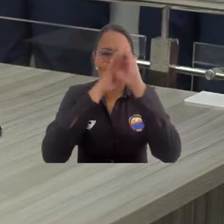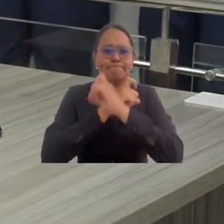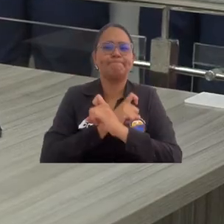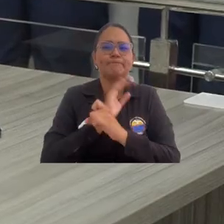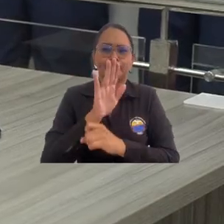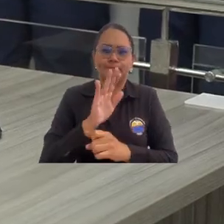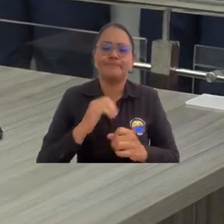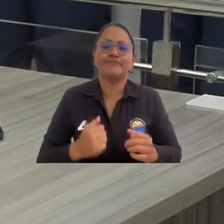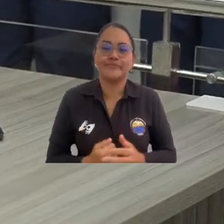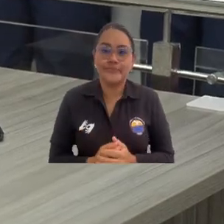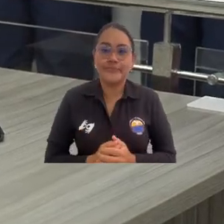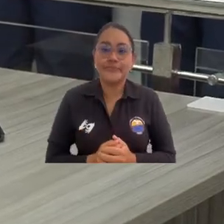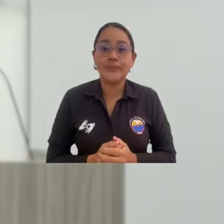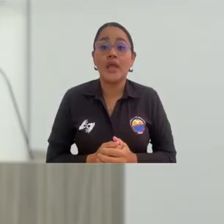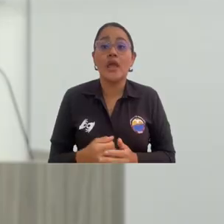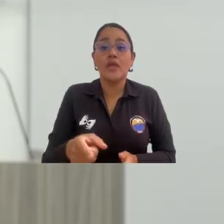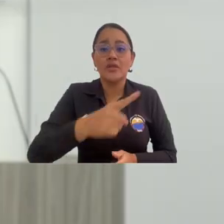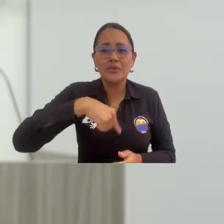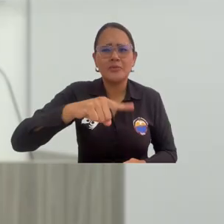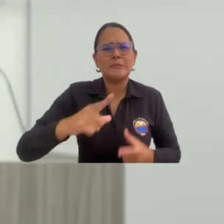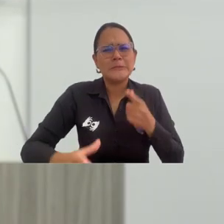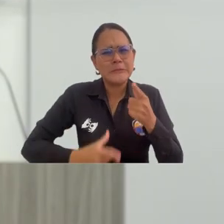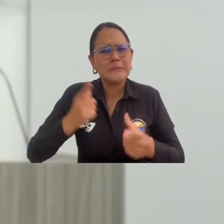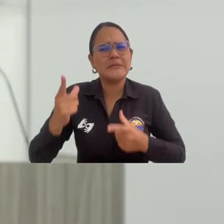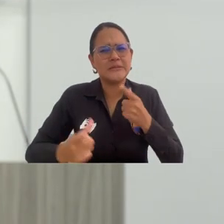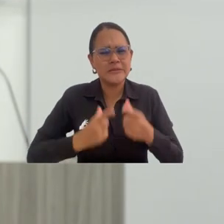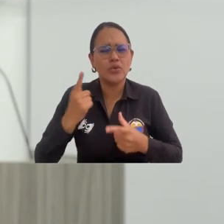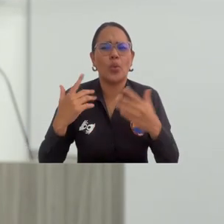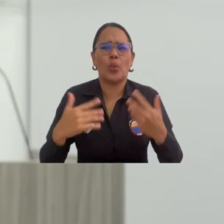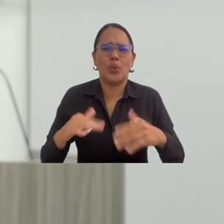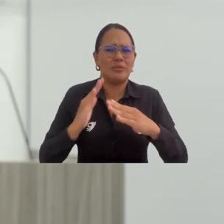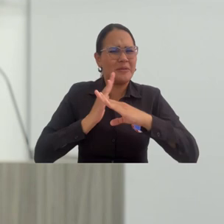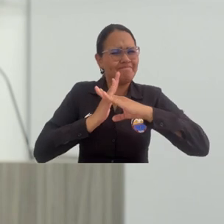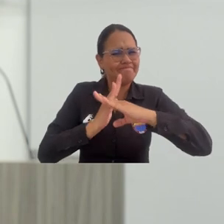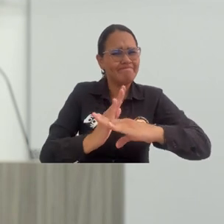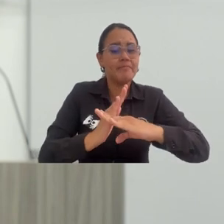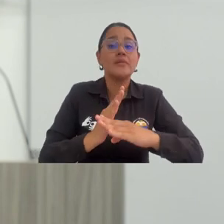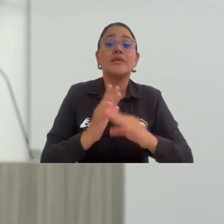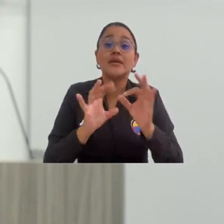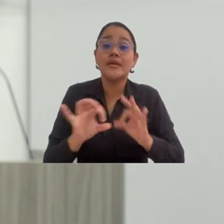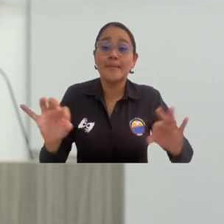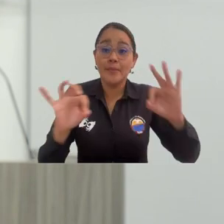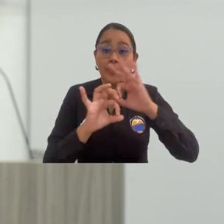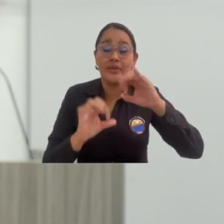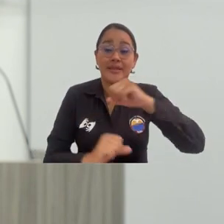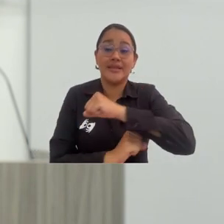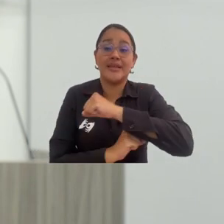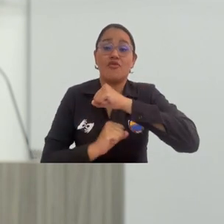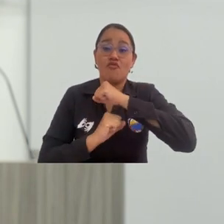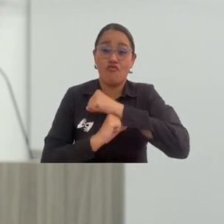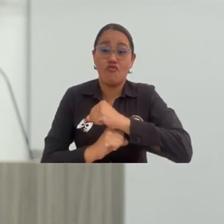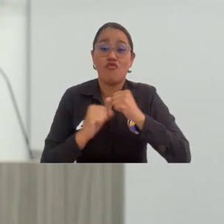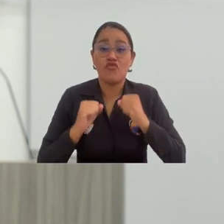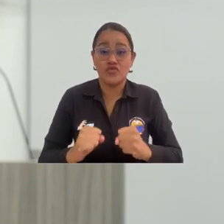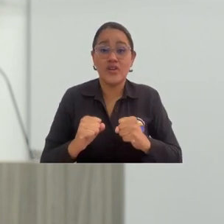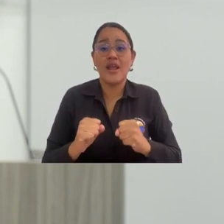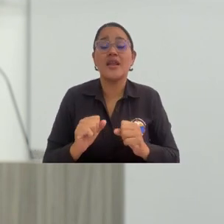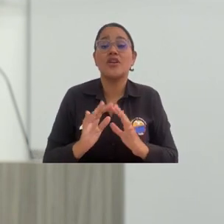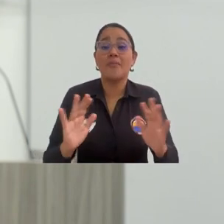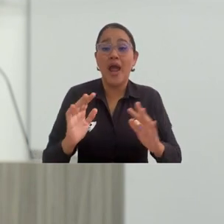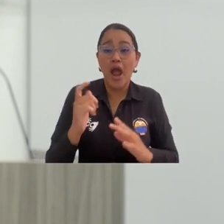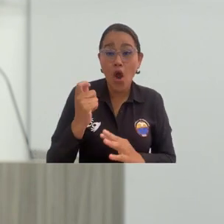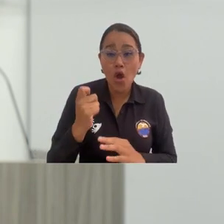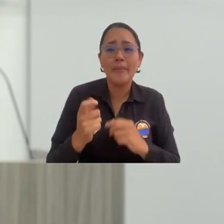más adecuado para eso. En aras de esa lucha pues se requiere también fortalecer no solamente económicamente,